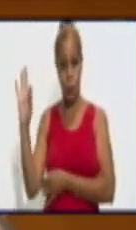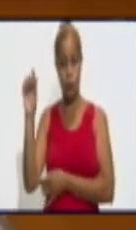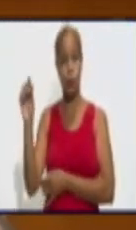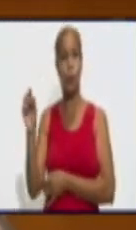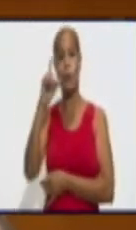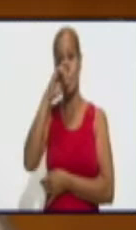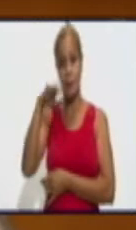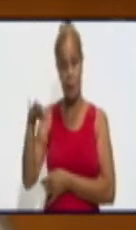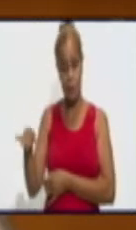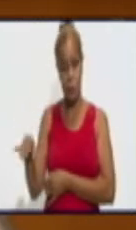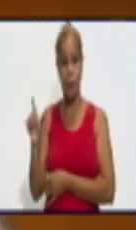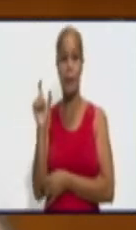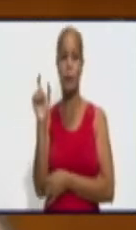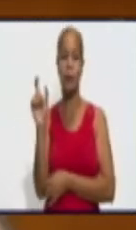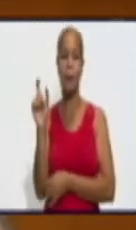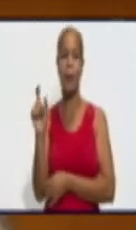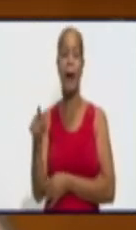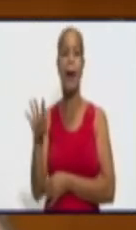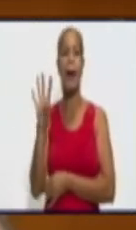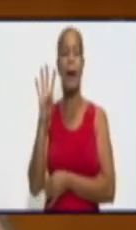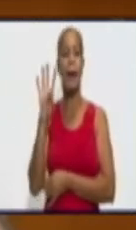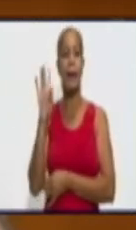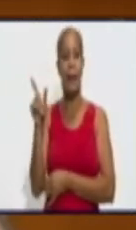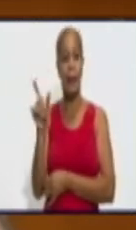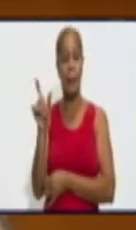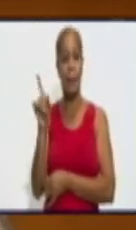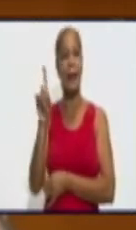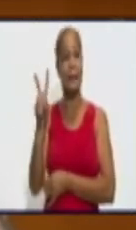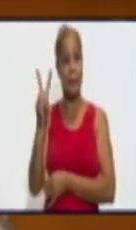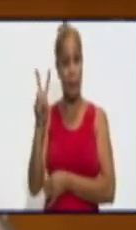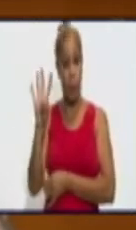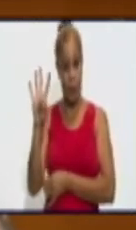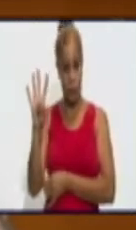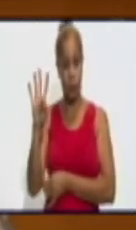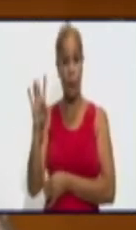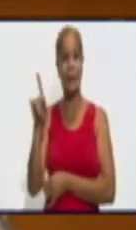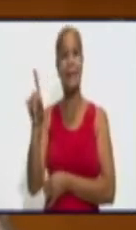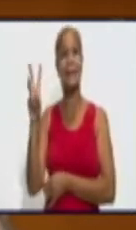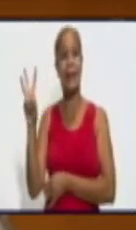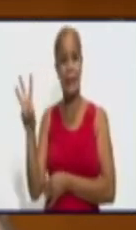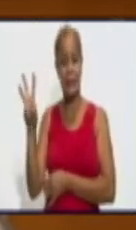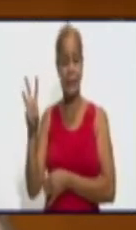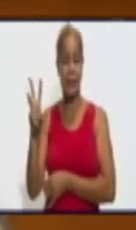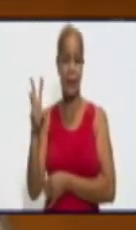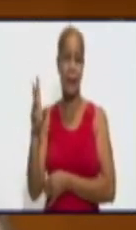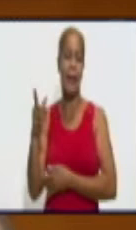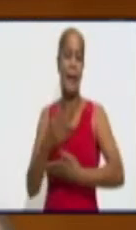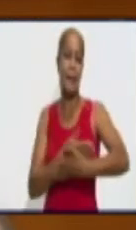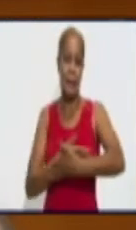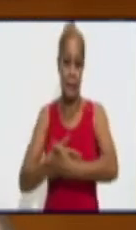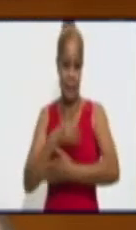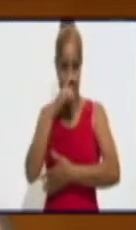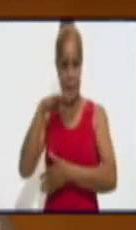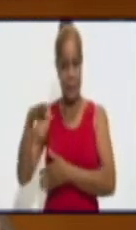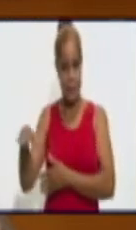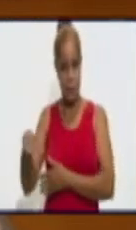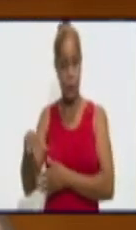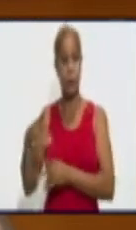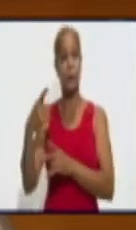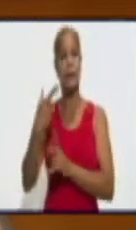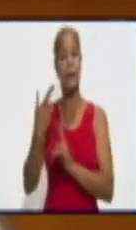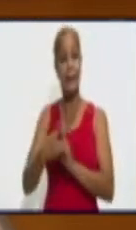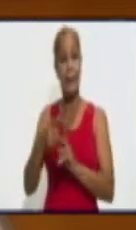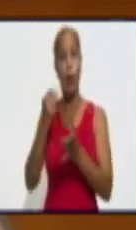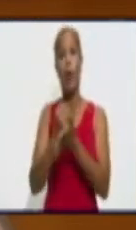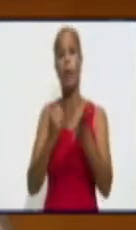24 horas se diagnosticaron 13 en la edad pediátrica, de ellos dos menores de un año, y activos tenemos 29.